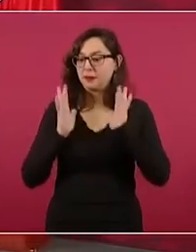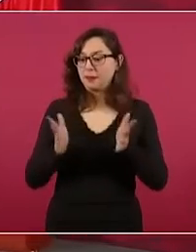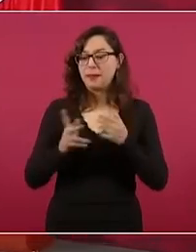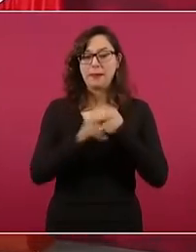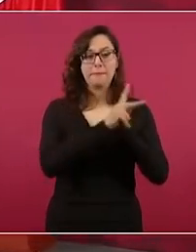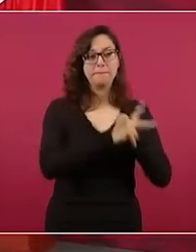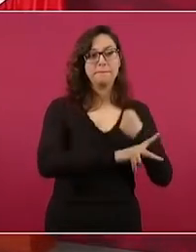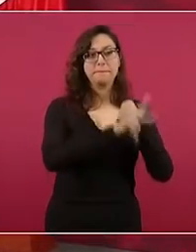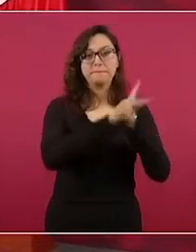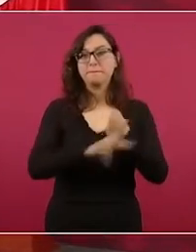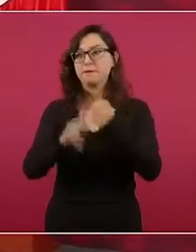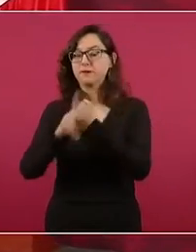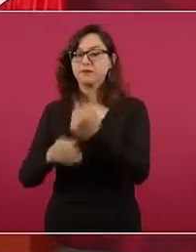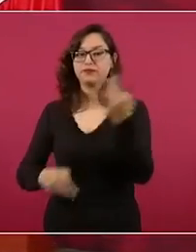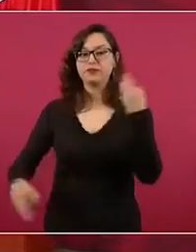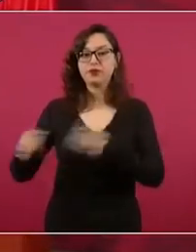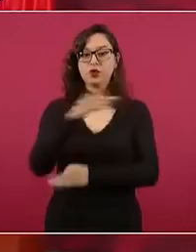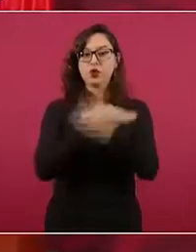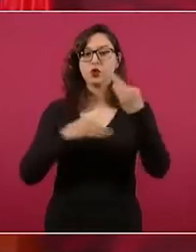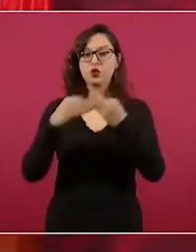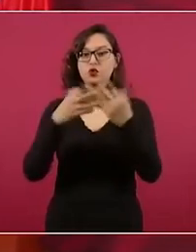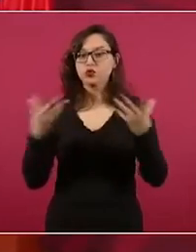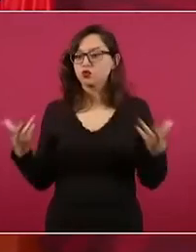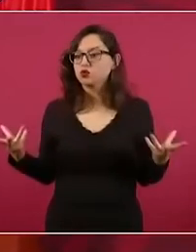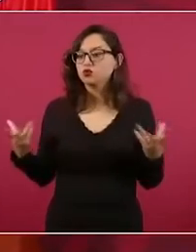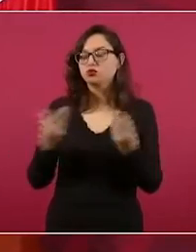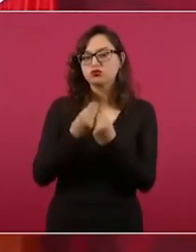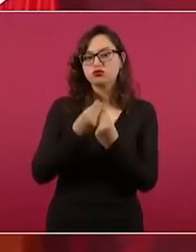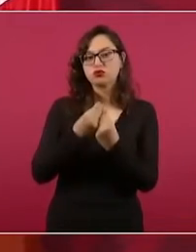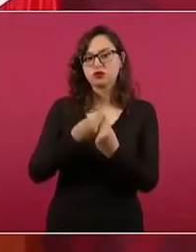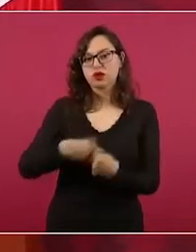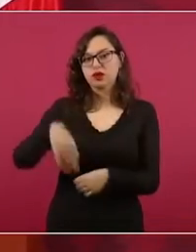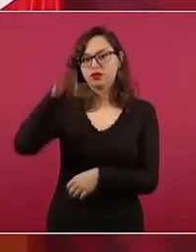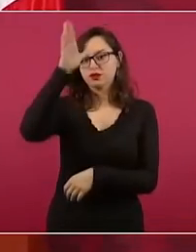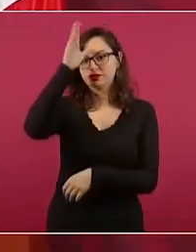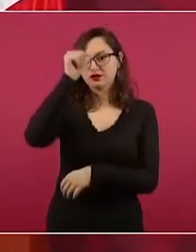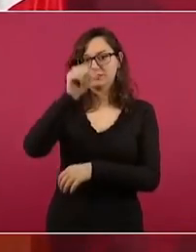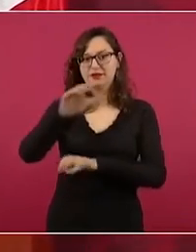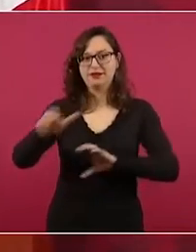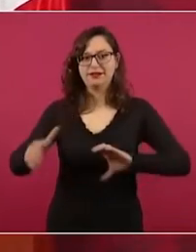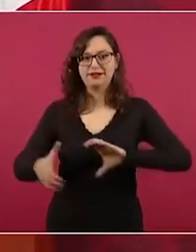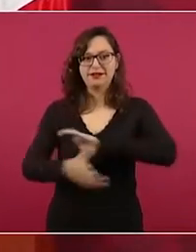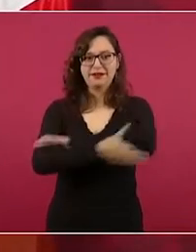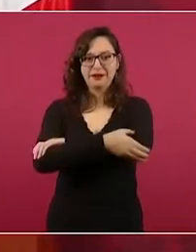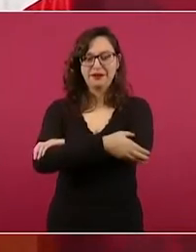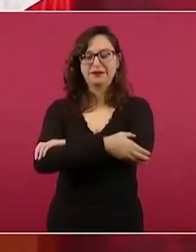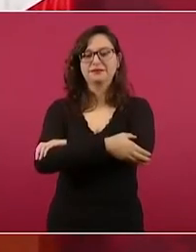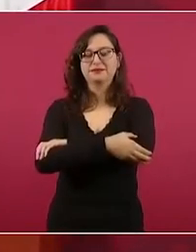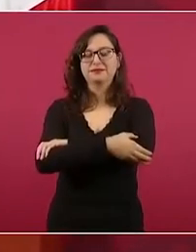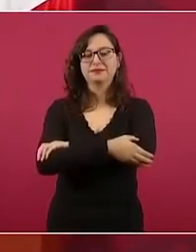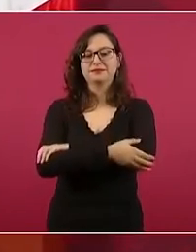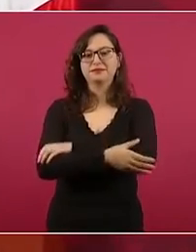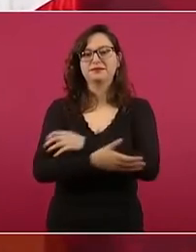las naciones, una tregua de